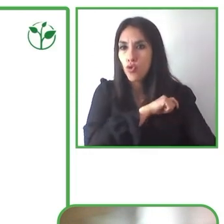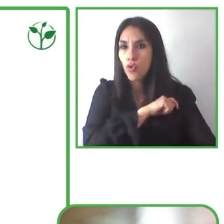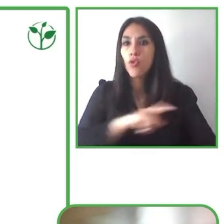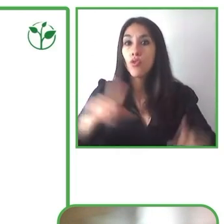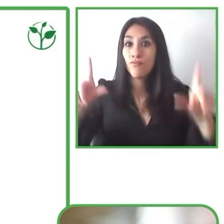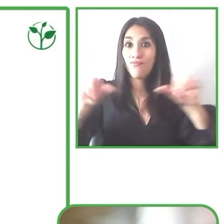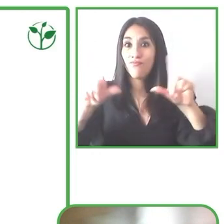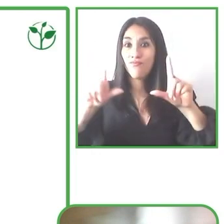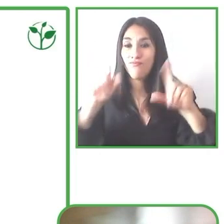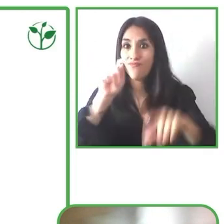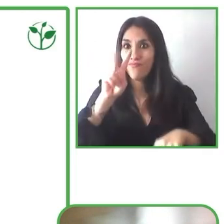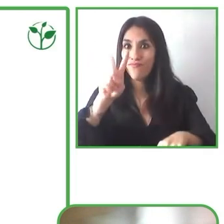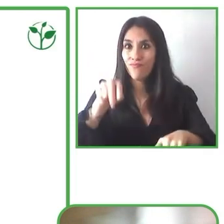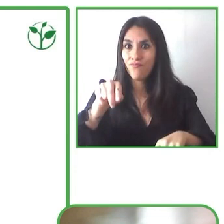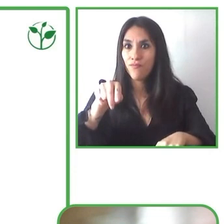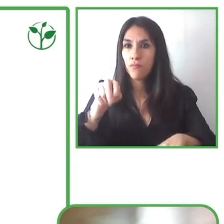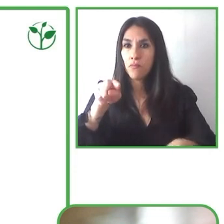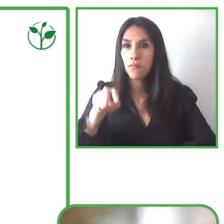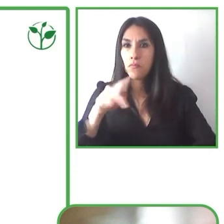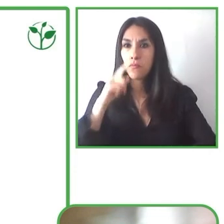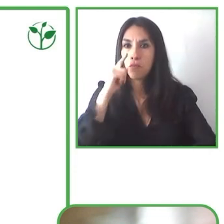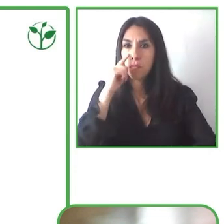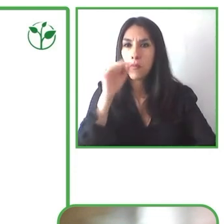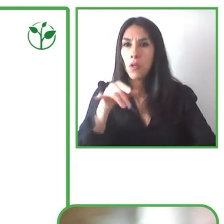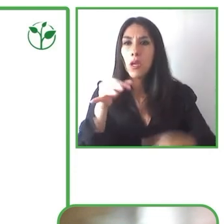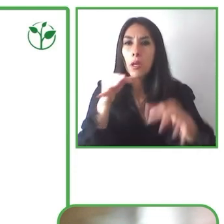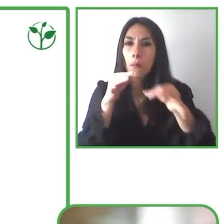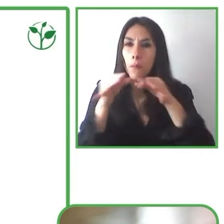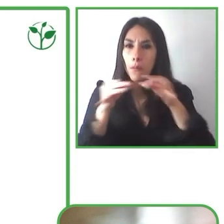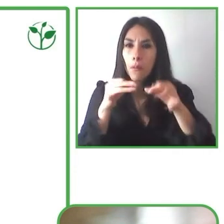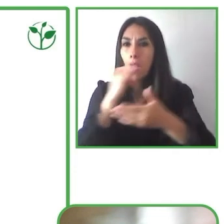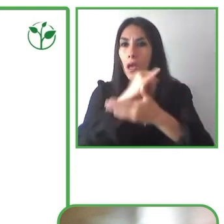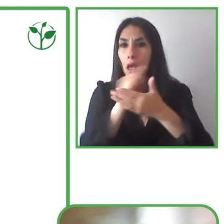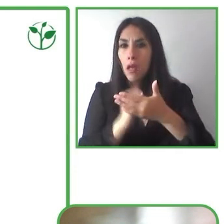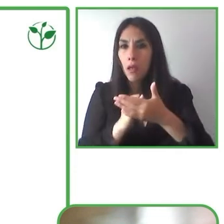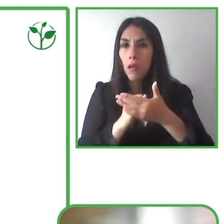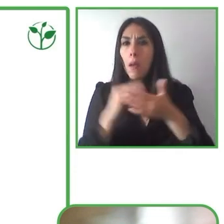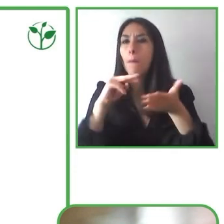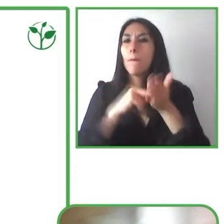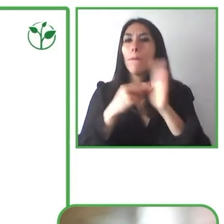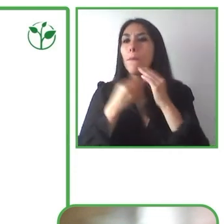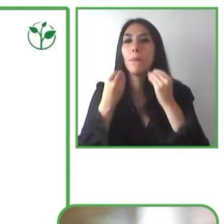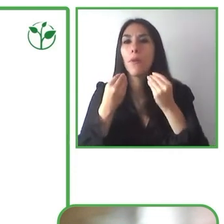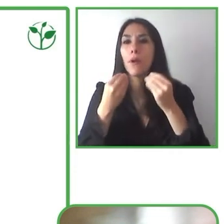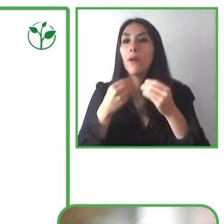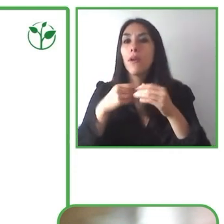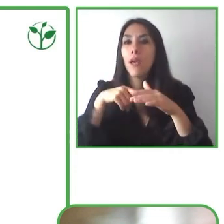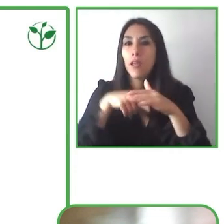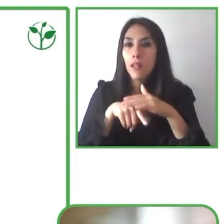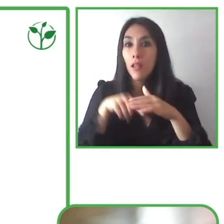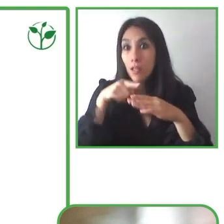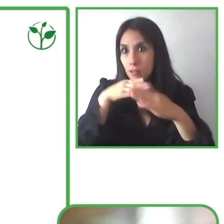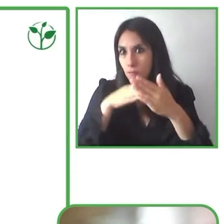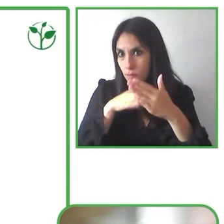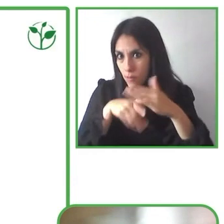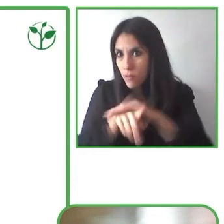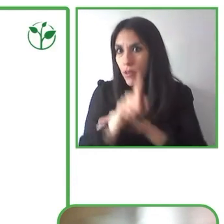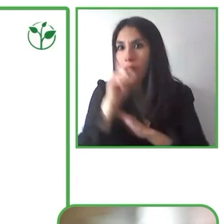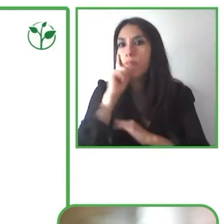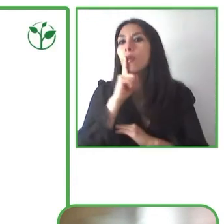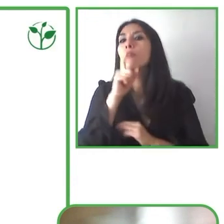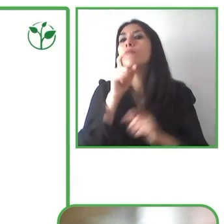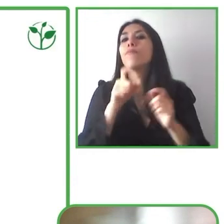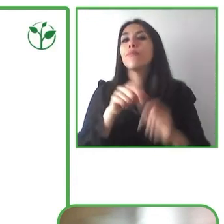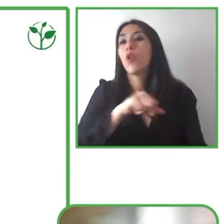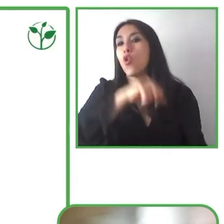también será accesible para las personas con discapacidad auditiva. Pero también hay obras de arte que están expuestas que son performance